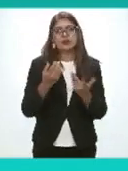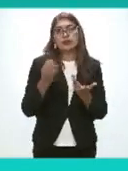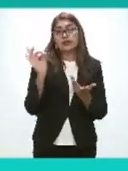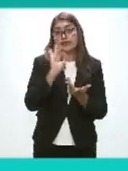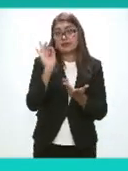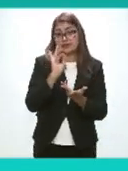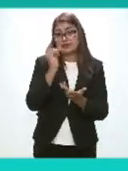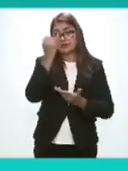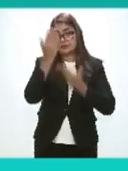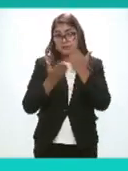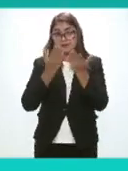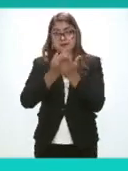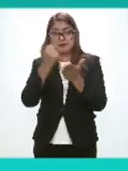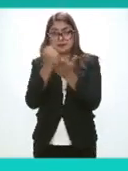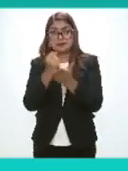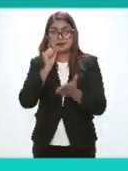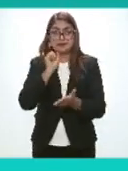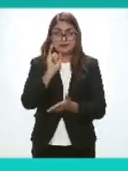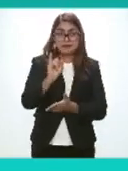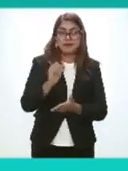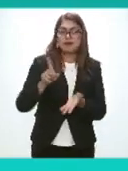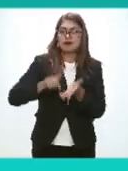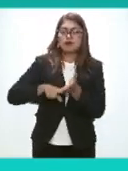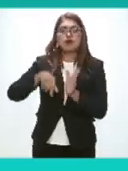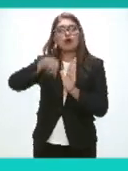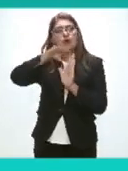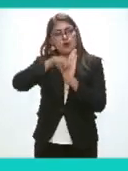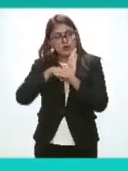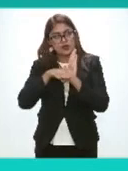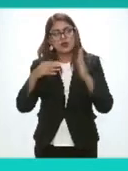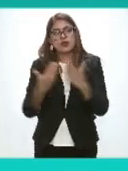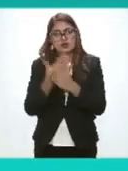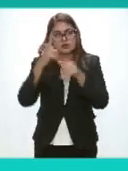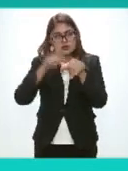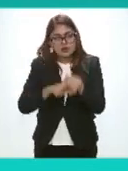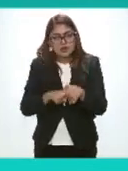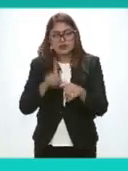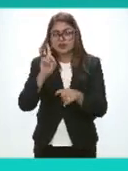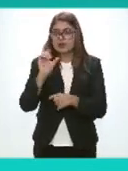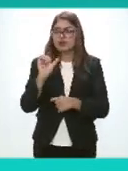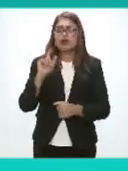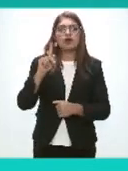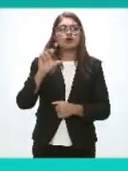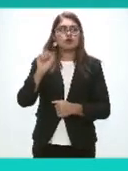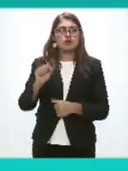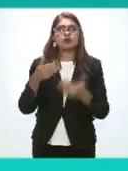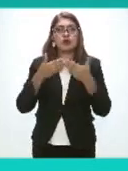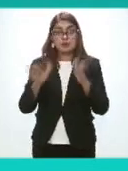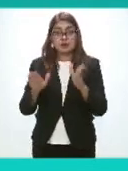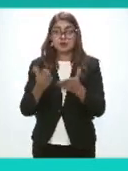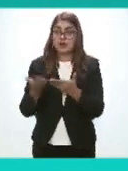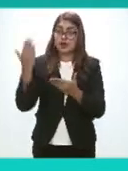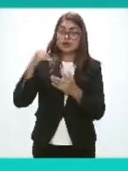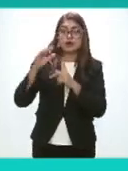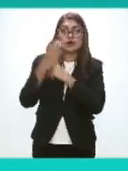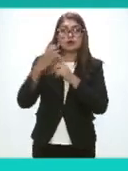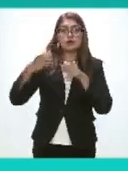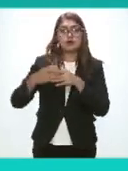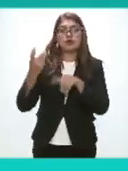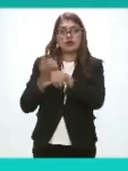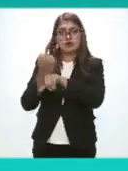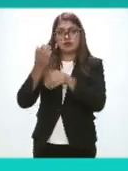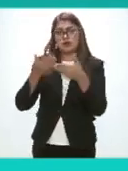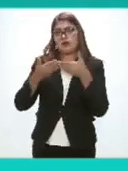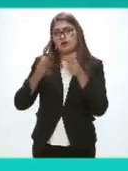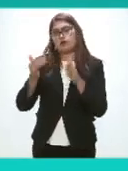Aprobación De la Política Nacional De Datos Abiertos Que trabajó Y fue hecha Llegar por la Comisión Del Estado